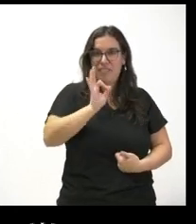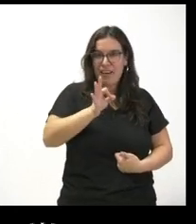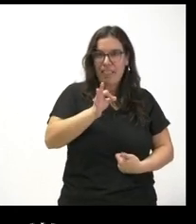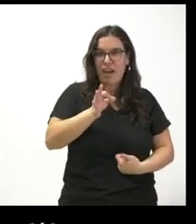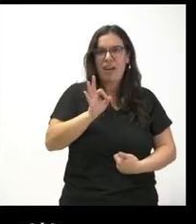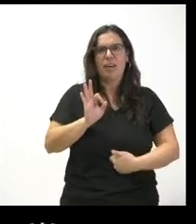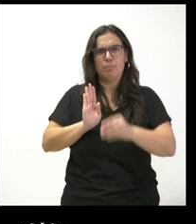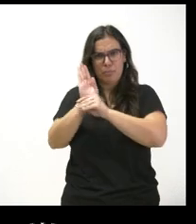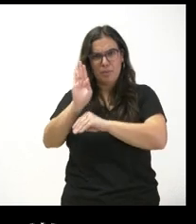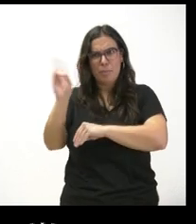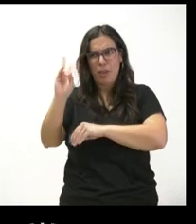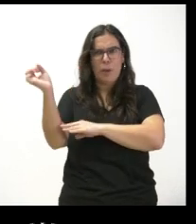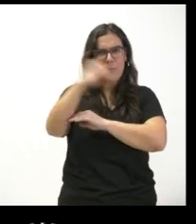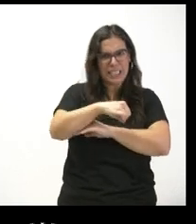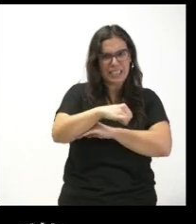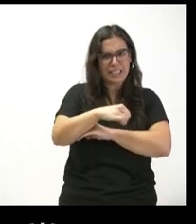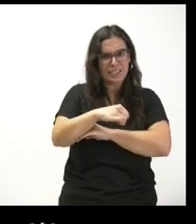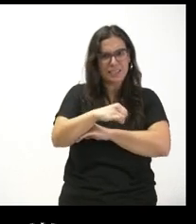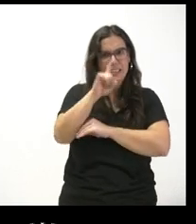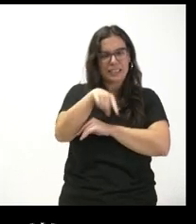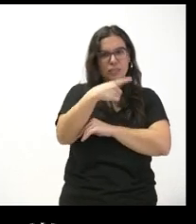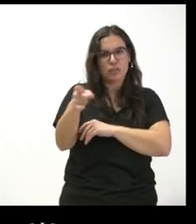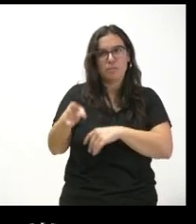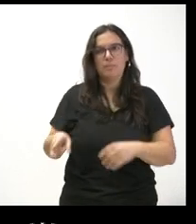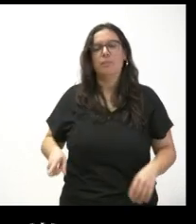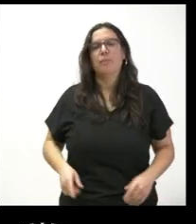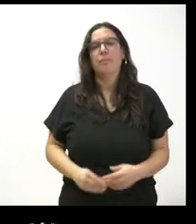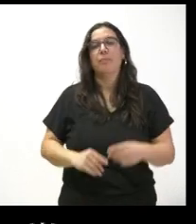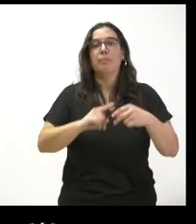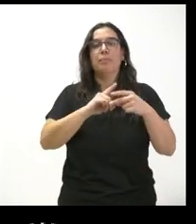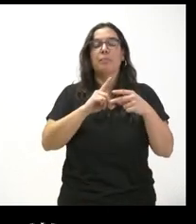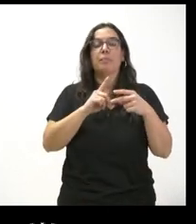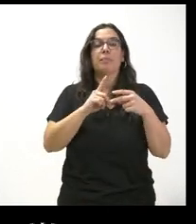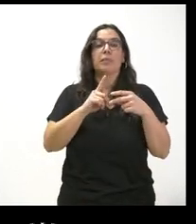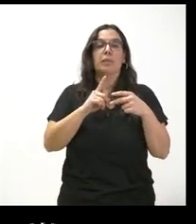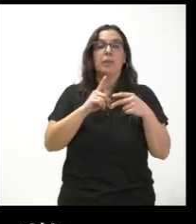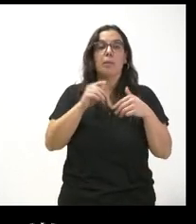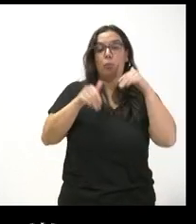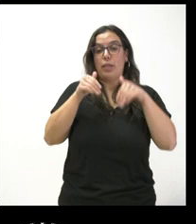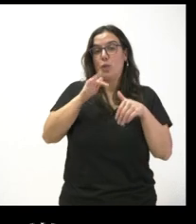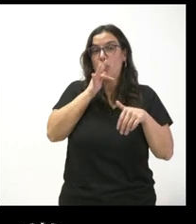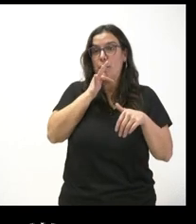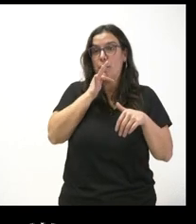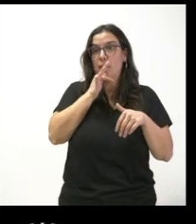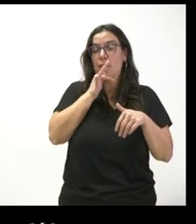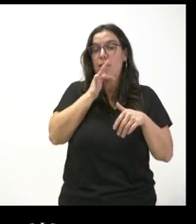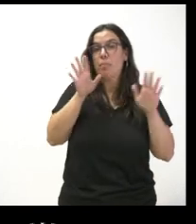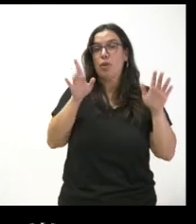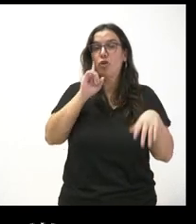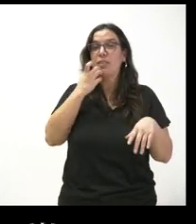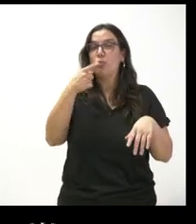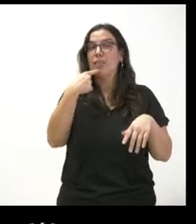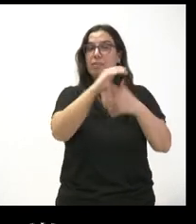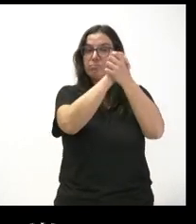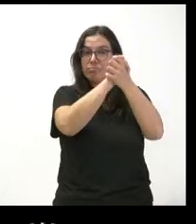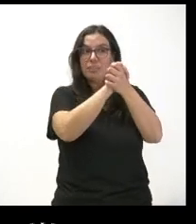Valladolid ha recibido más fondos que Zamora y bueno están todavía en la votación pero no sé si va a felicitar a Pedro Sánchez y